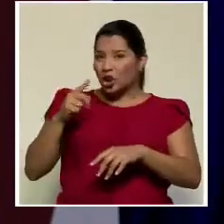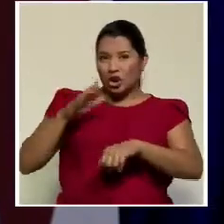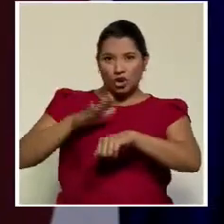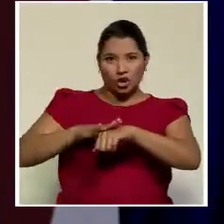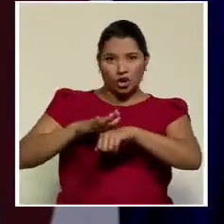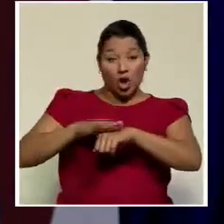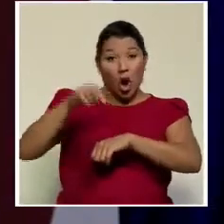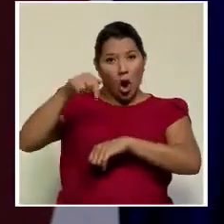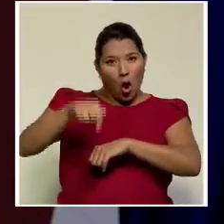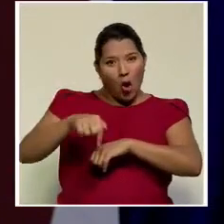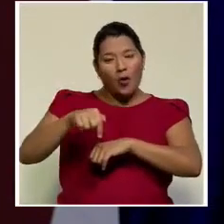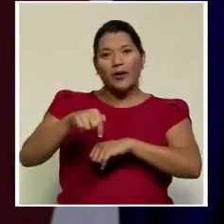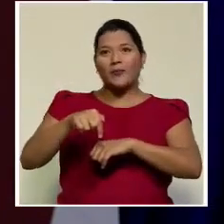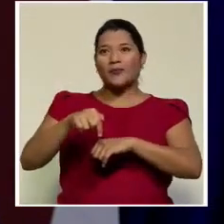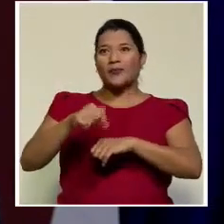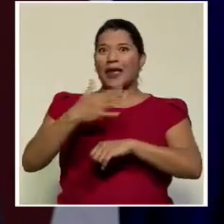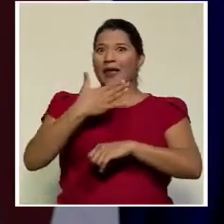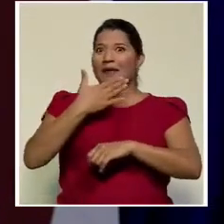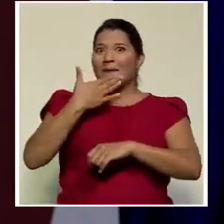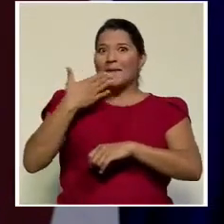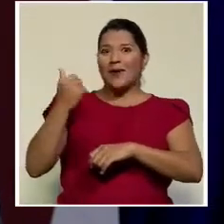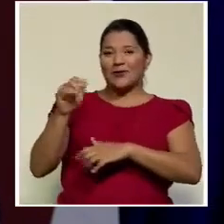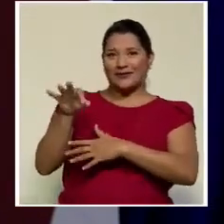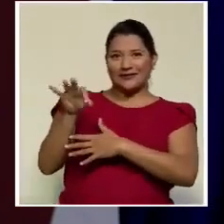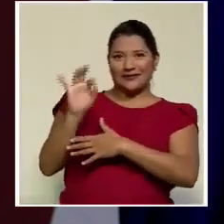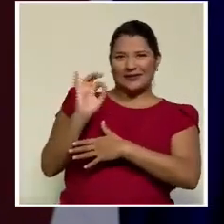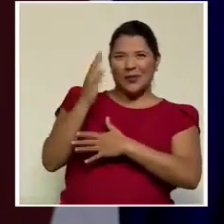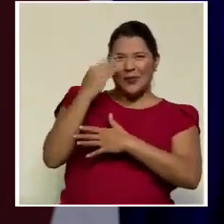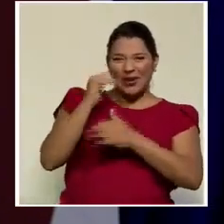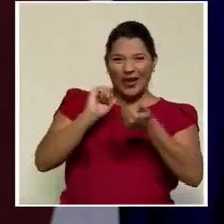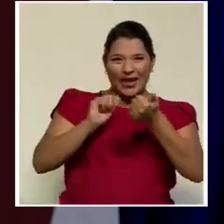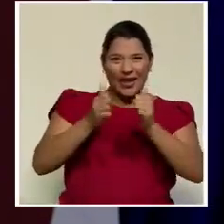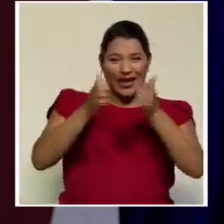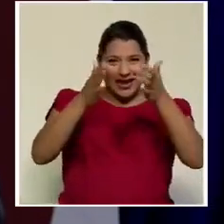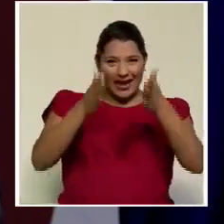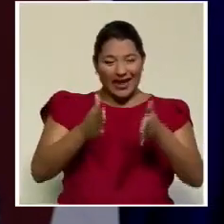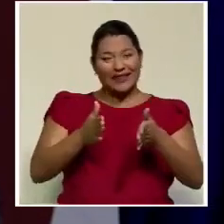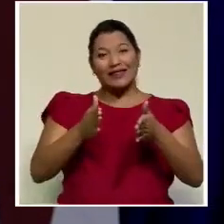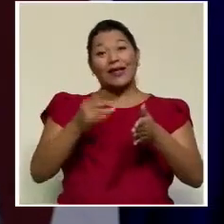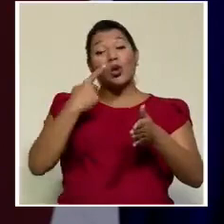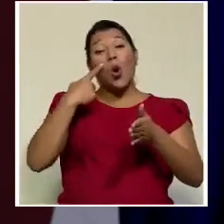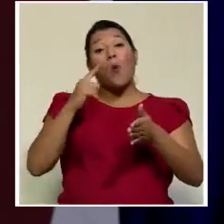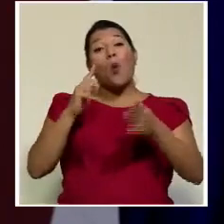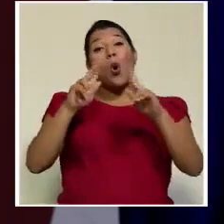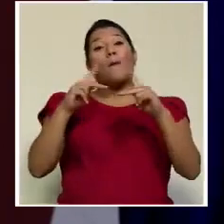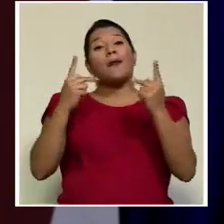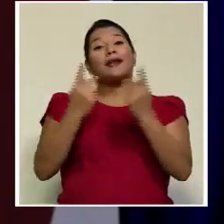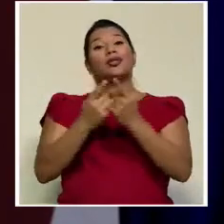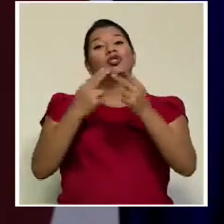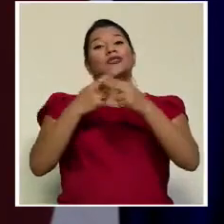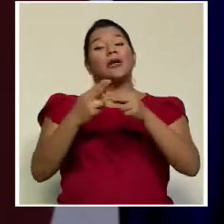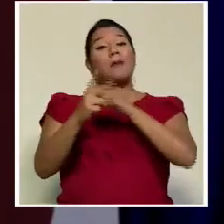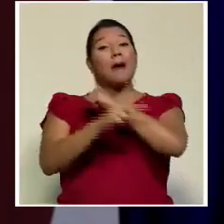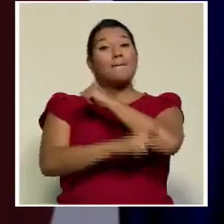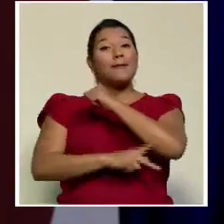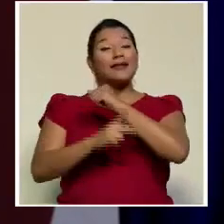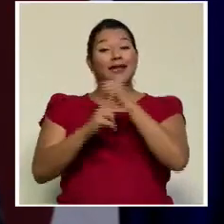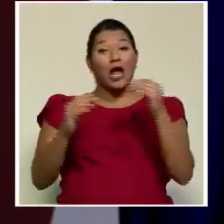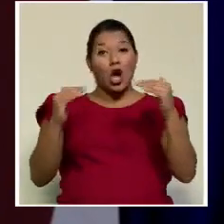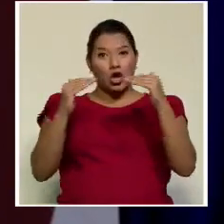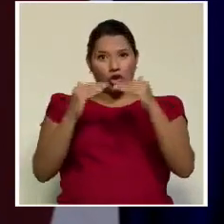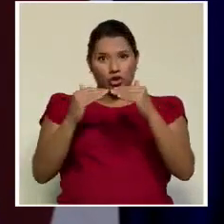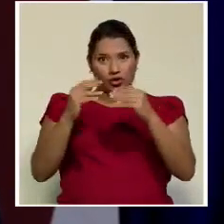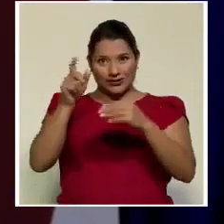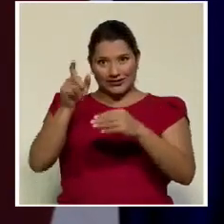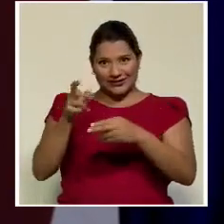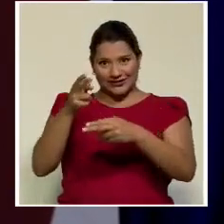hoy no podía ser más oportuna porque es la del candidato por patria justa, Rolando Araya, quien